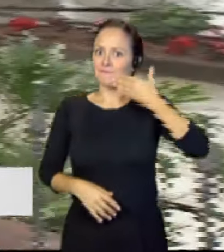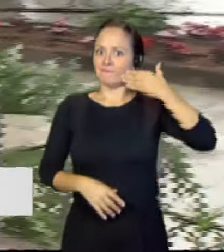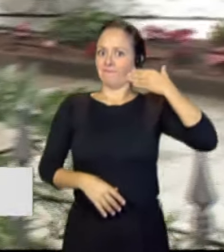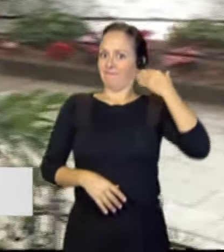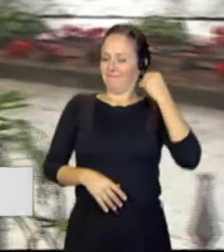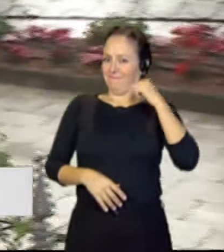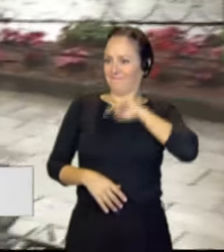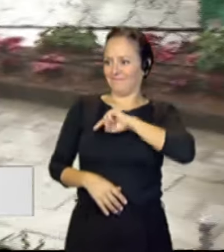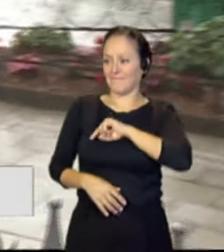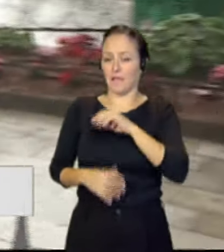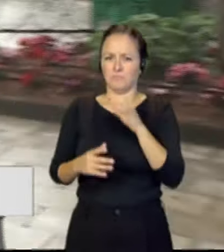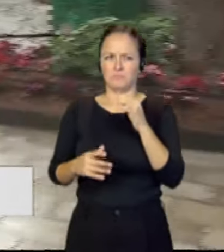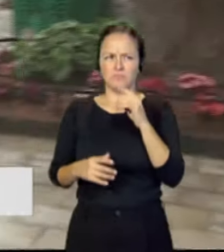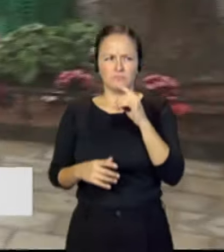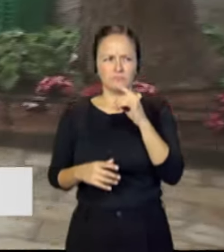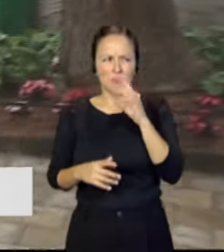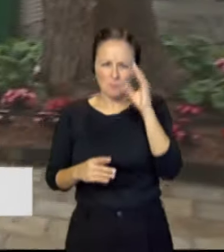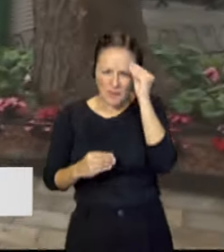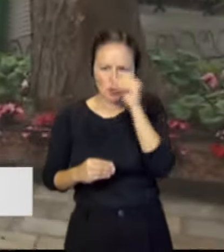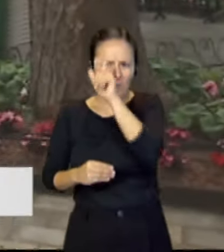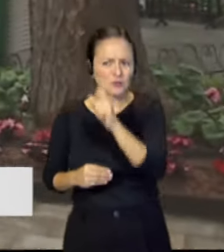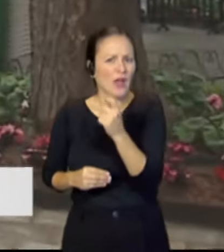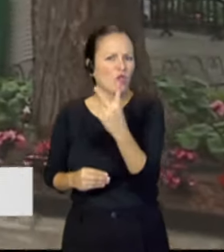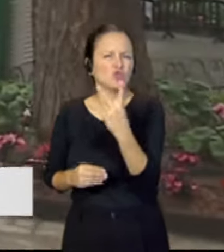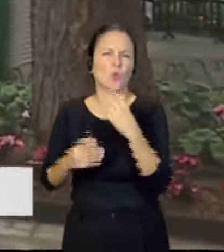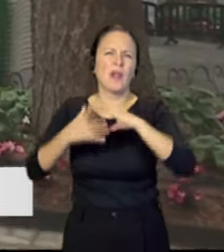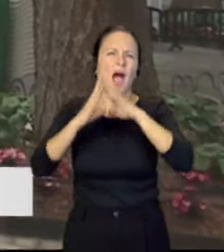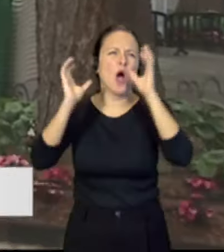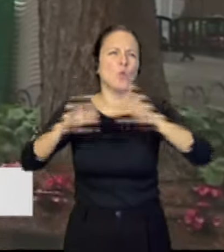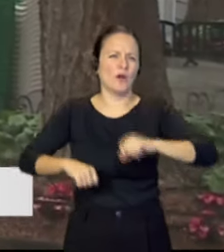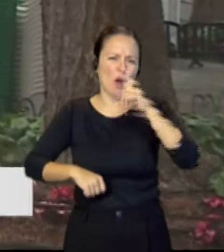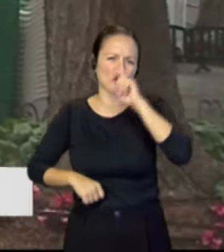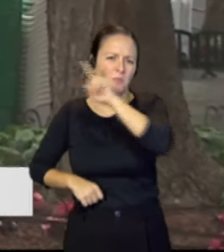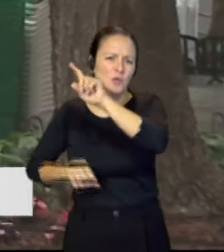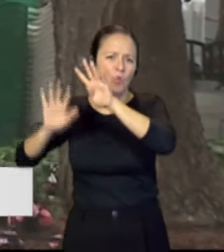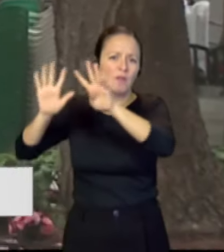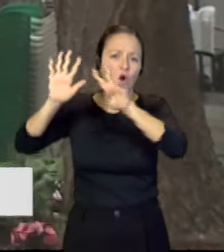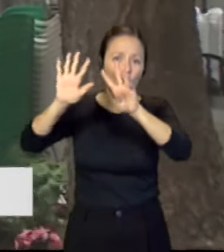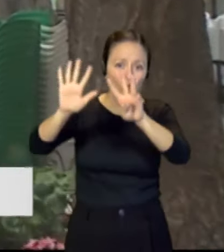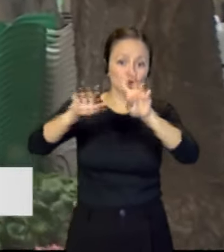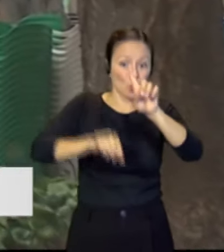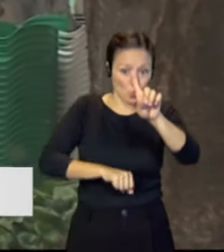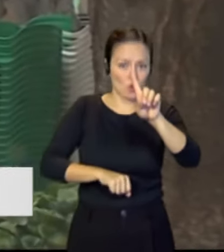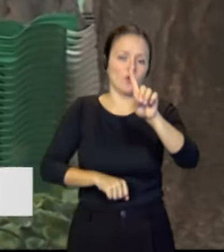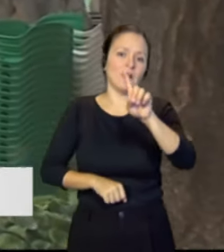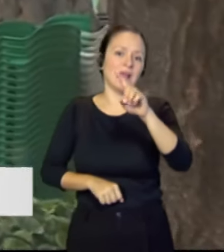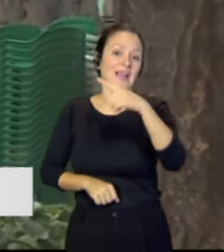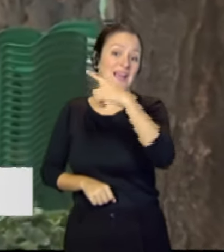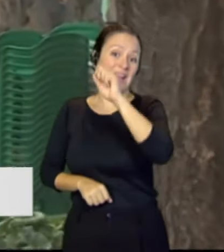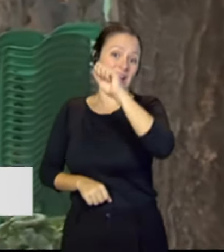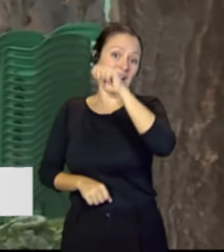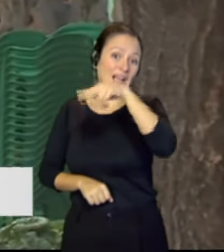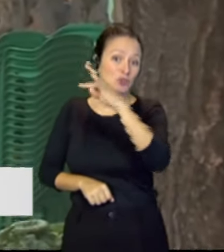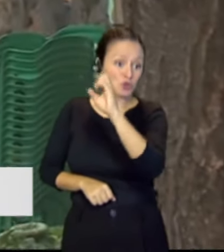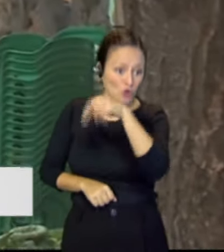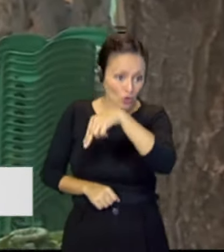personas. La persona que firmó ese acuerdo de hermanamiento en 1981, don José Galindo Antón y yo, vamos a ser pregoneros